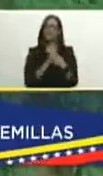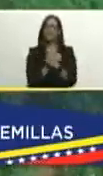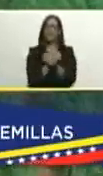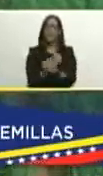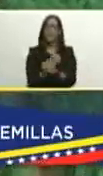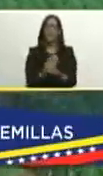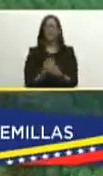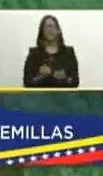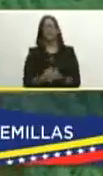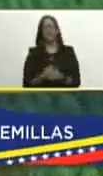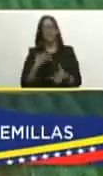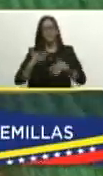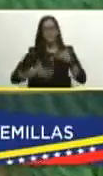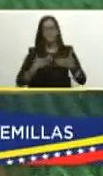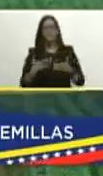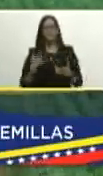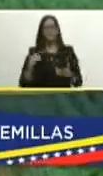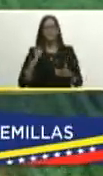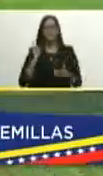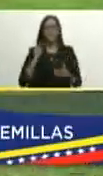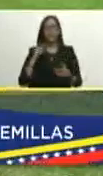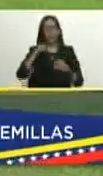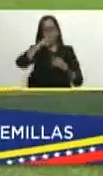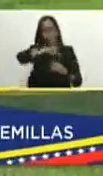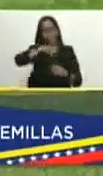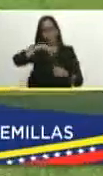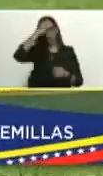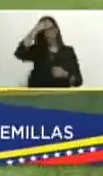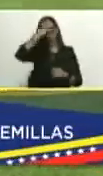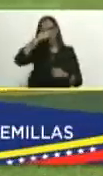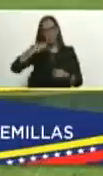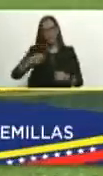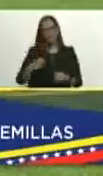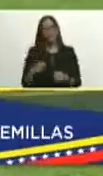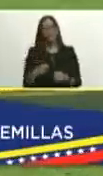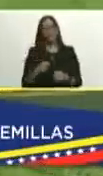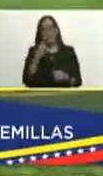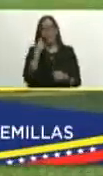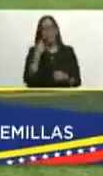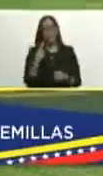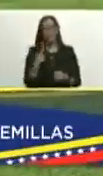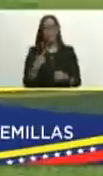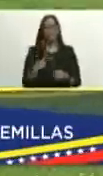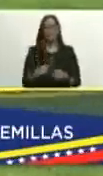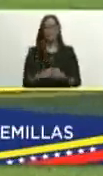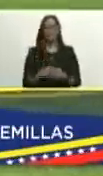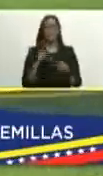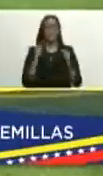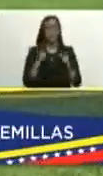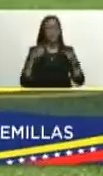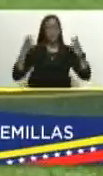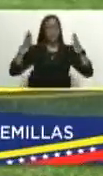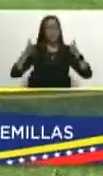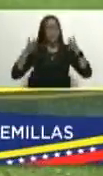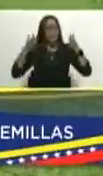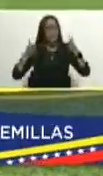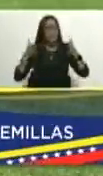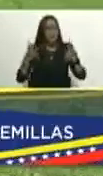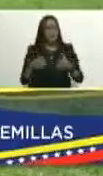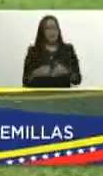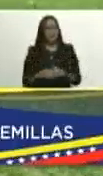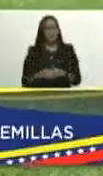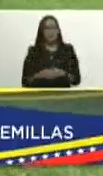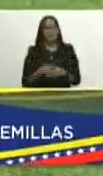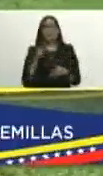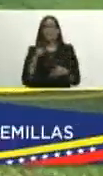empatía que tenemos que tener en este caso con nuestro pueblo hermano presidente por eso hemos dicho que con su orientación de vida con